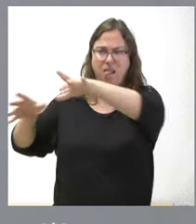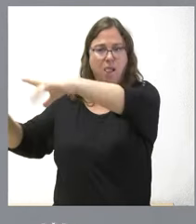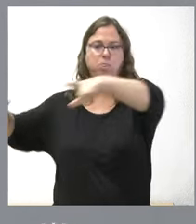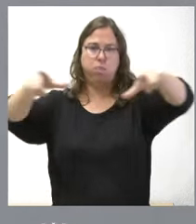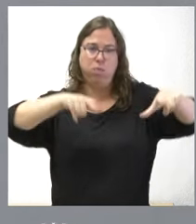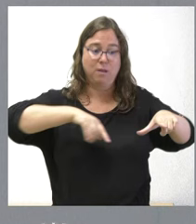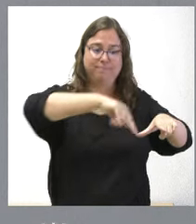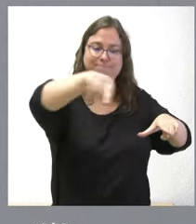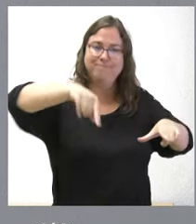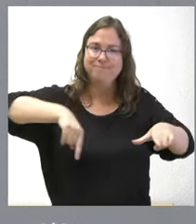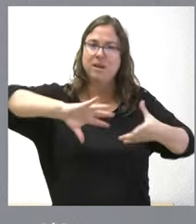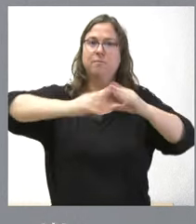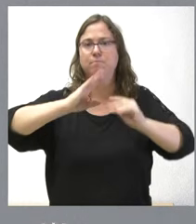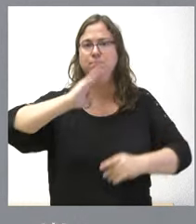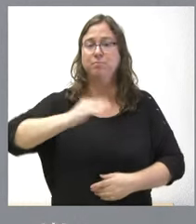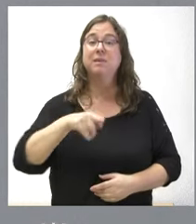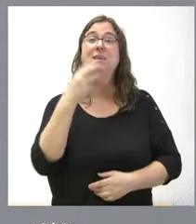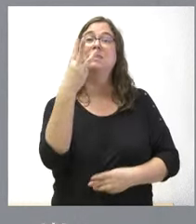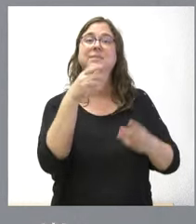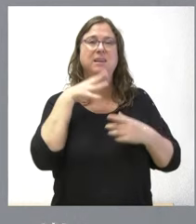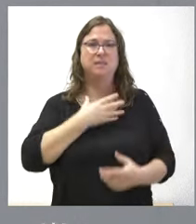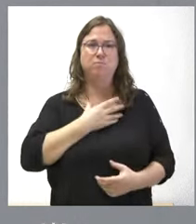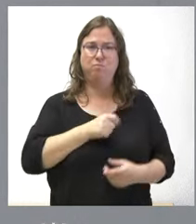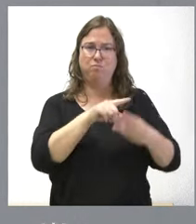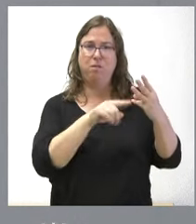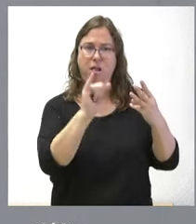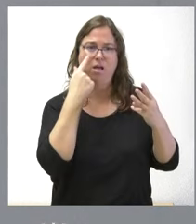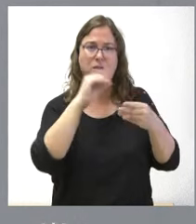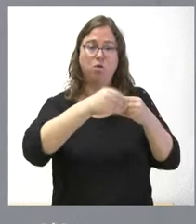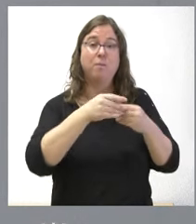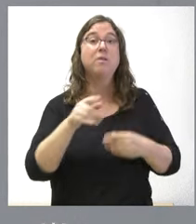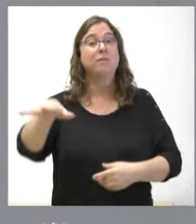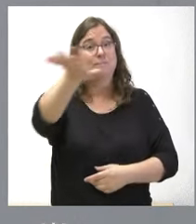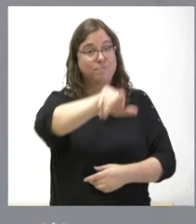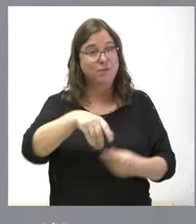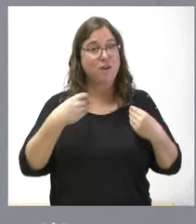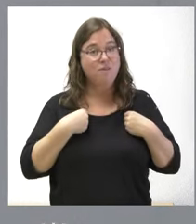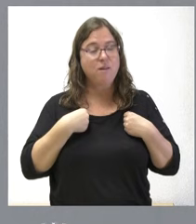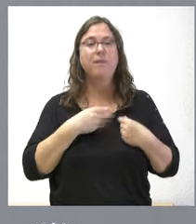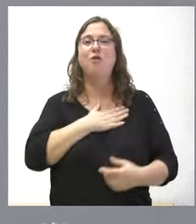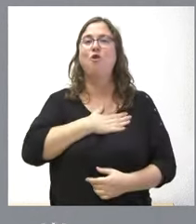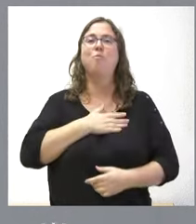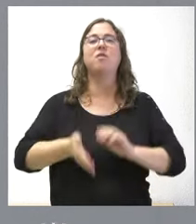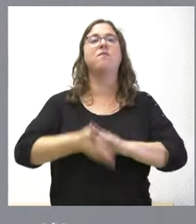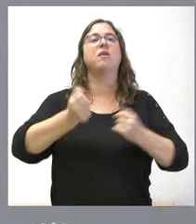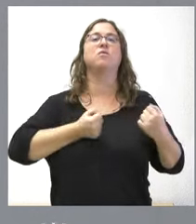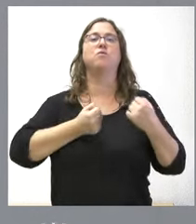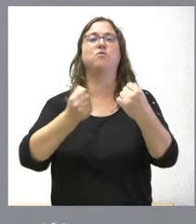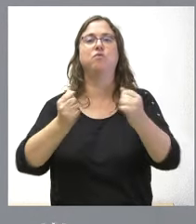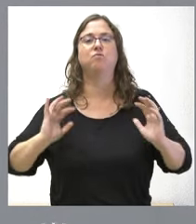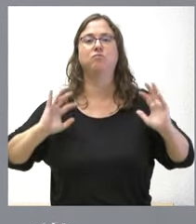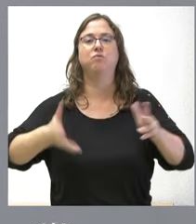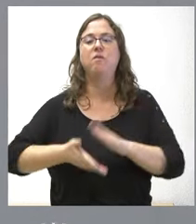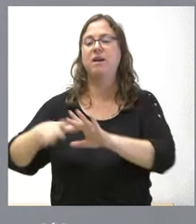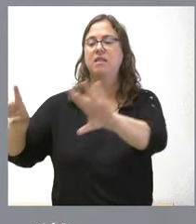tres términos municipales que tienen ustedes en la documentación. Y va a permitir a los habitantes de los mismos acceder de forma cómoda y segura a sus respectivas